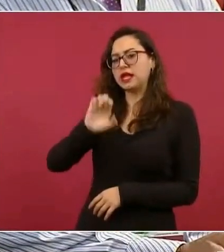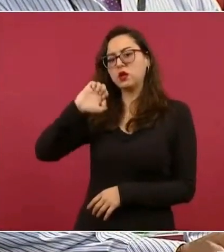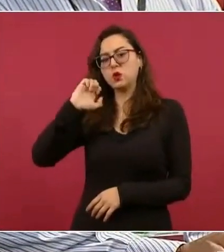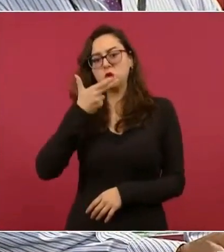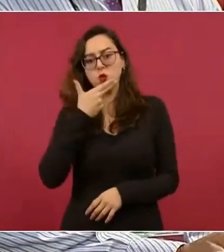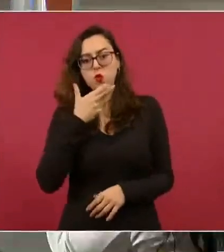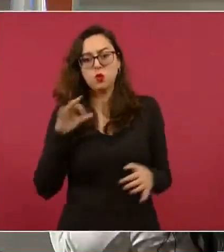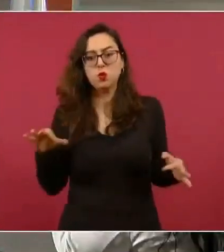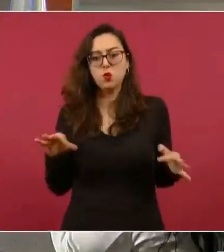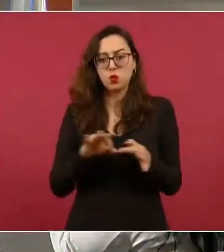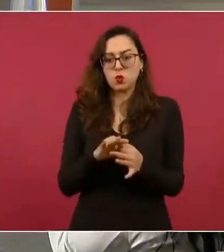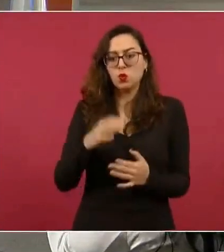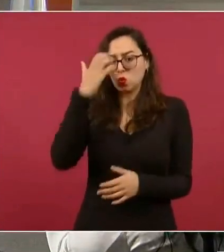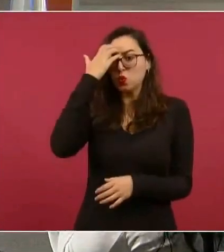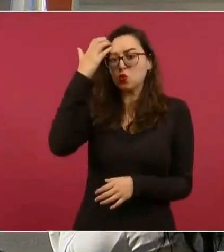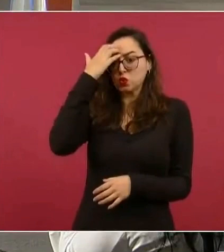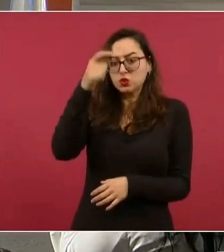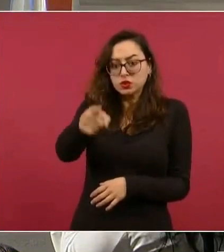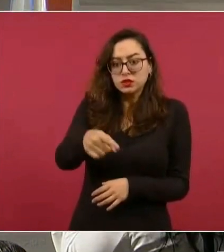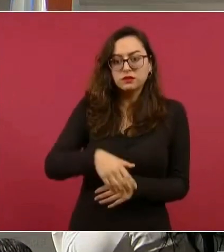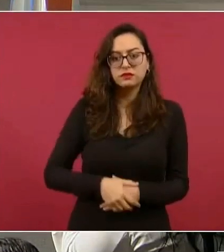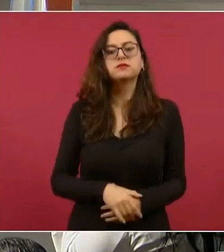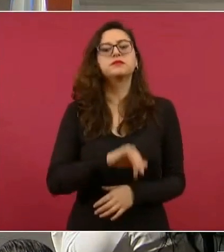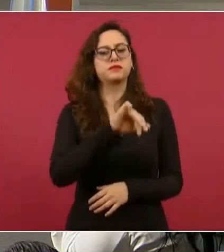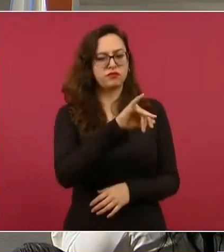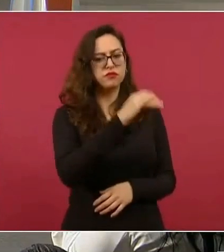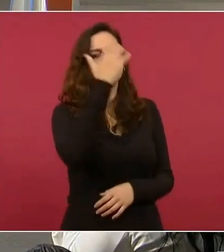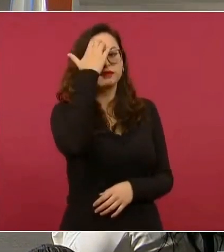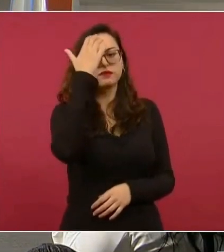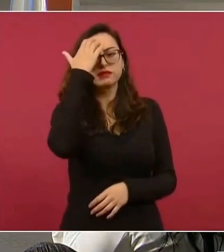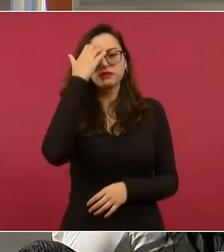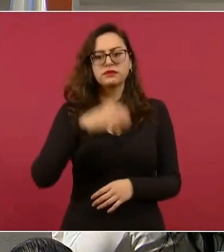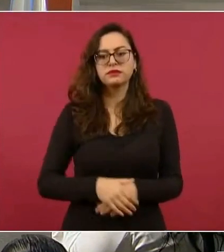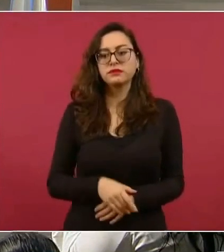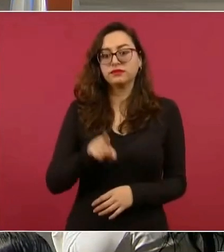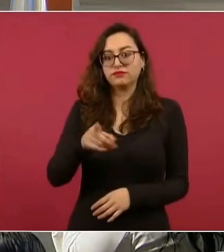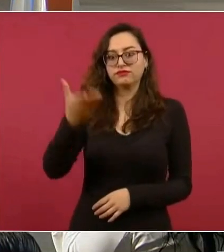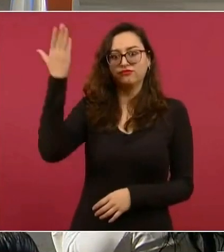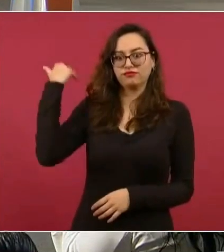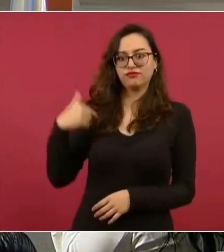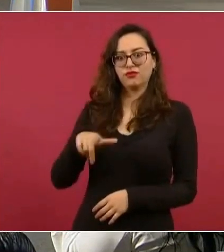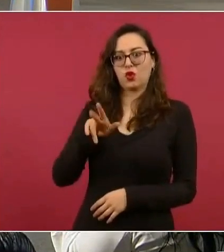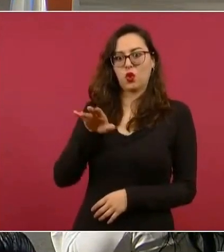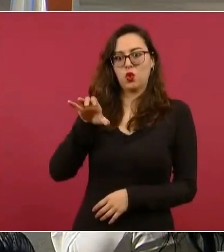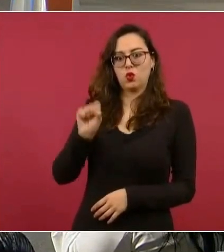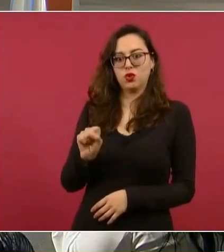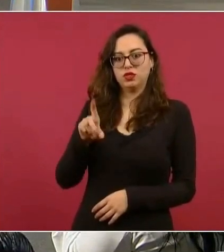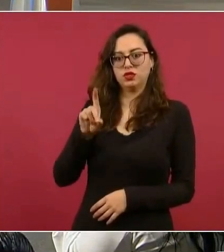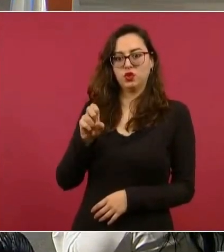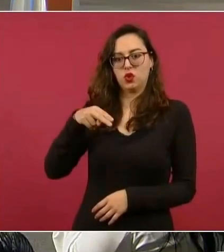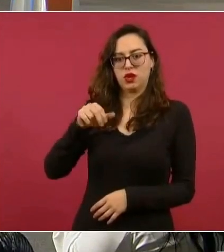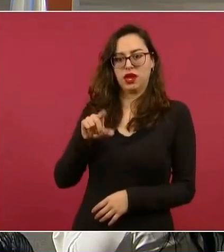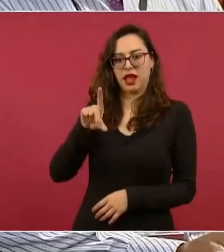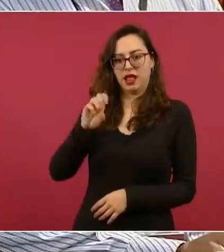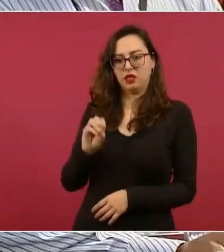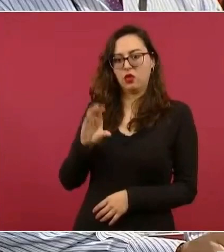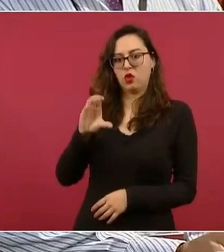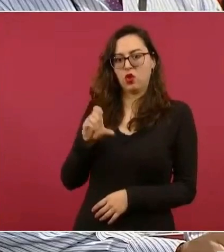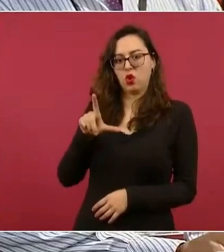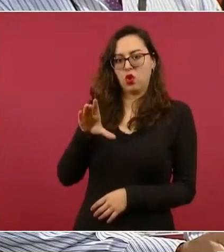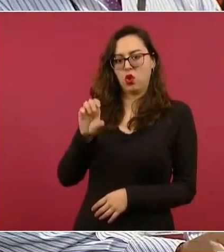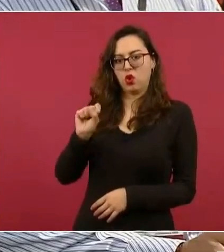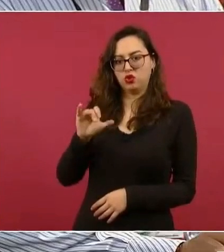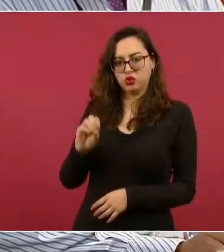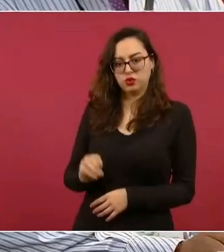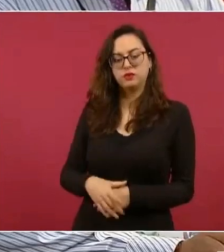Chihuahua? Sí. es el enlace con Leonardo Colosio. Ah. Ajá. Sí, sí, pues debe de,